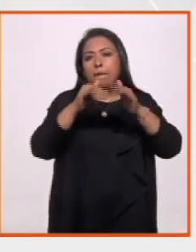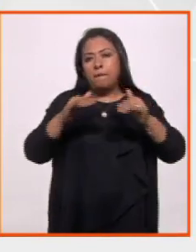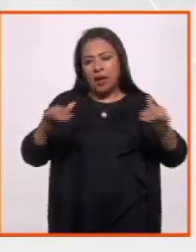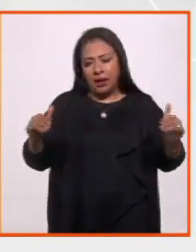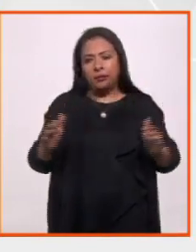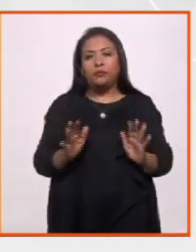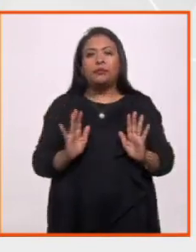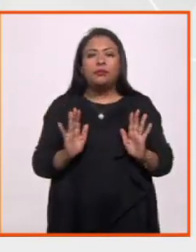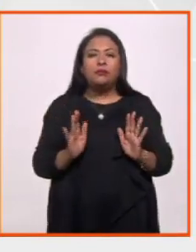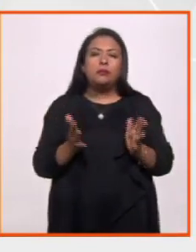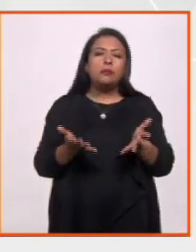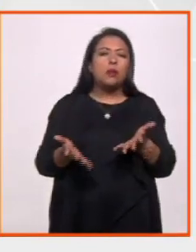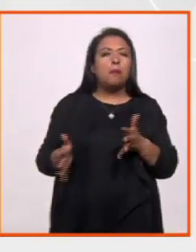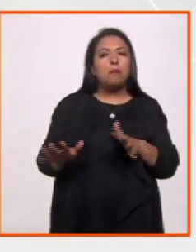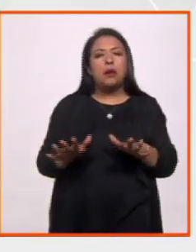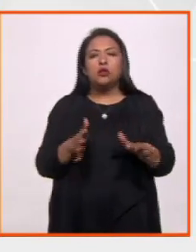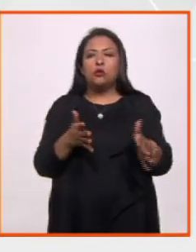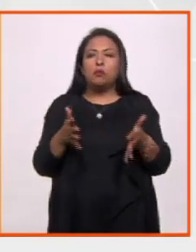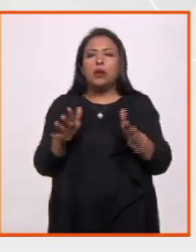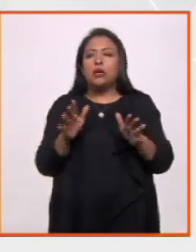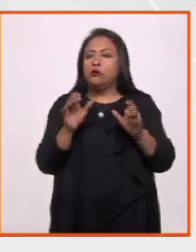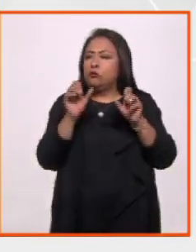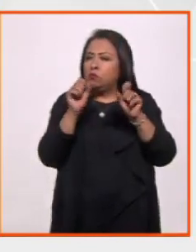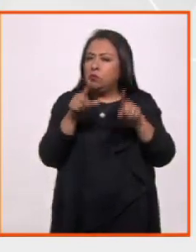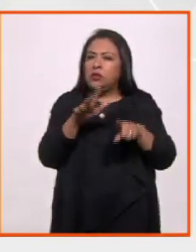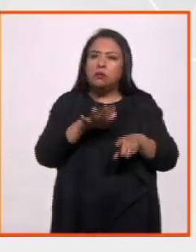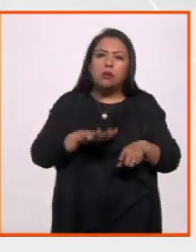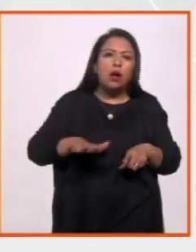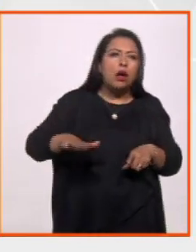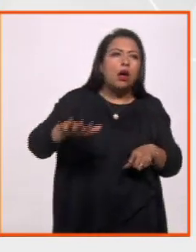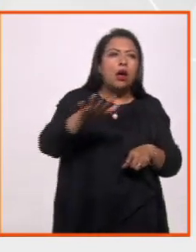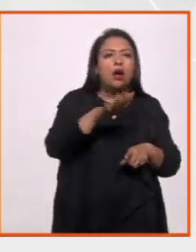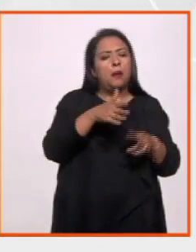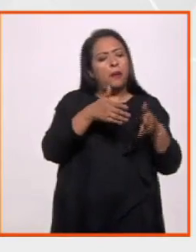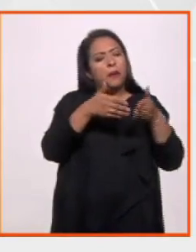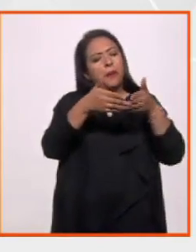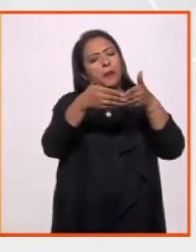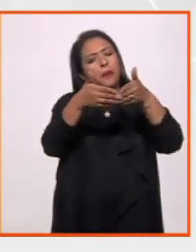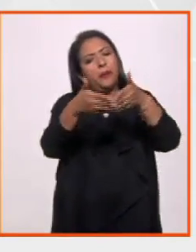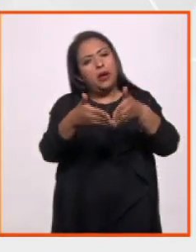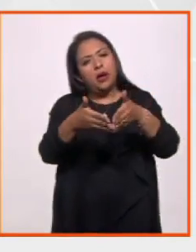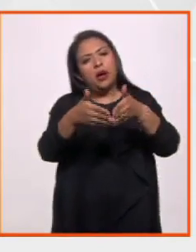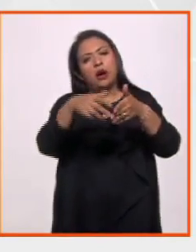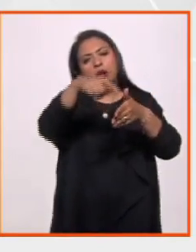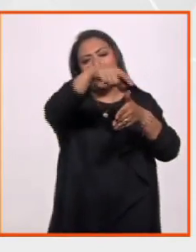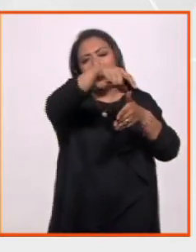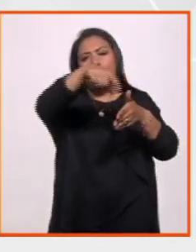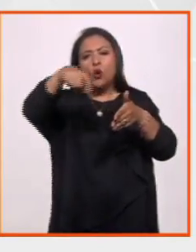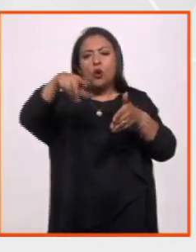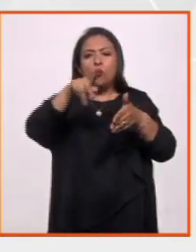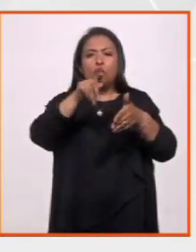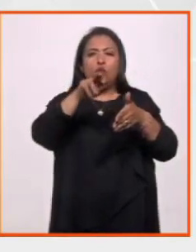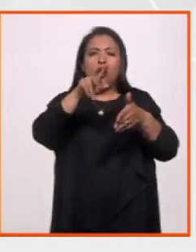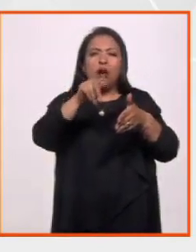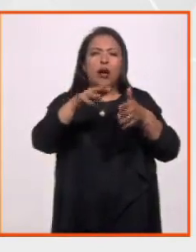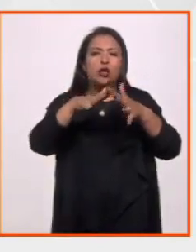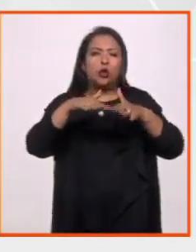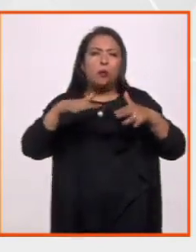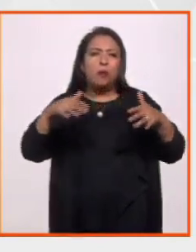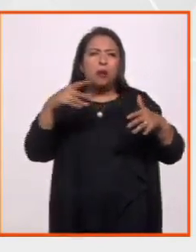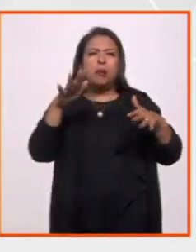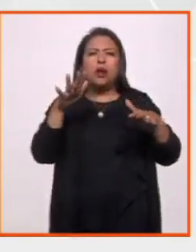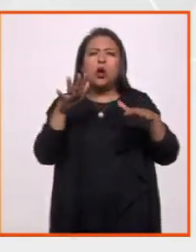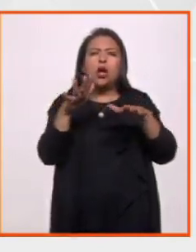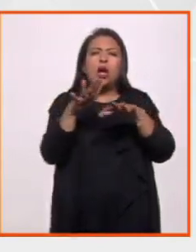es más o menos el mismo paisaje de la barca, el puerto, el mar y tal, pero con cambios